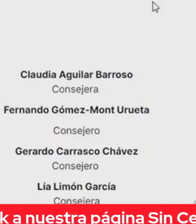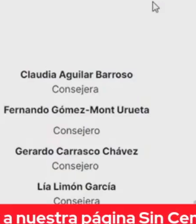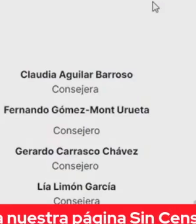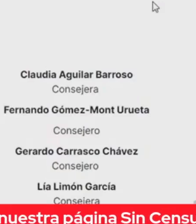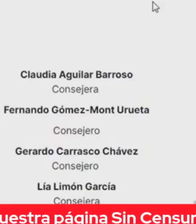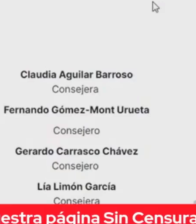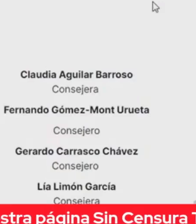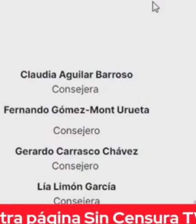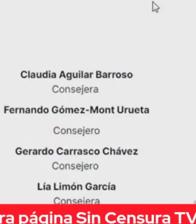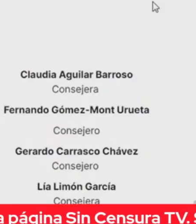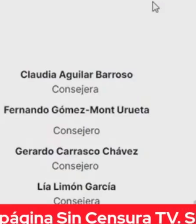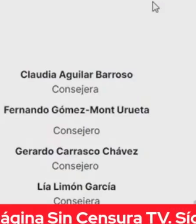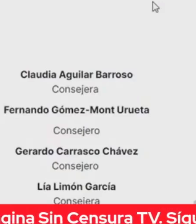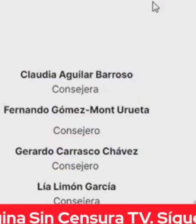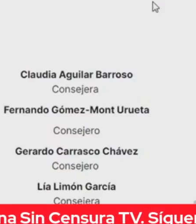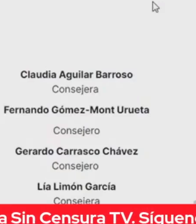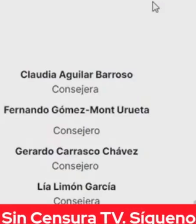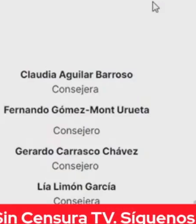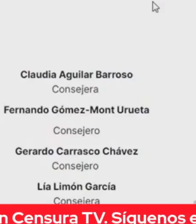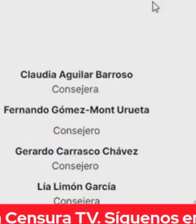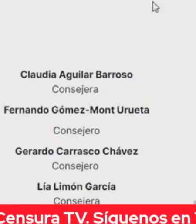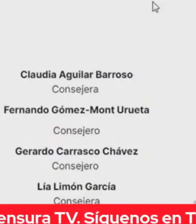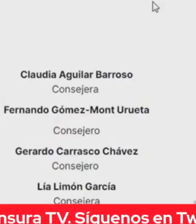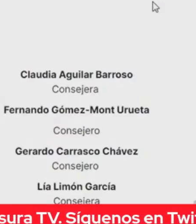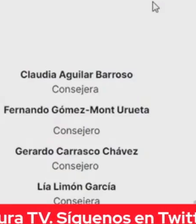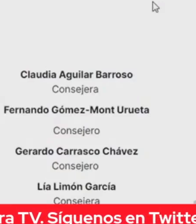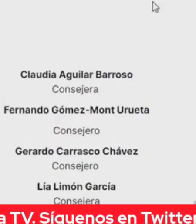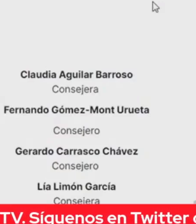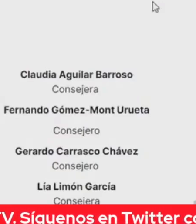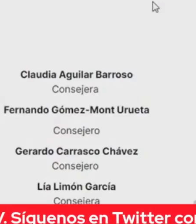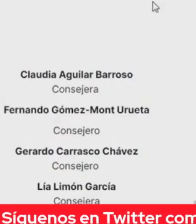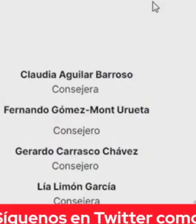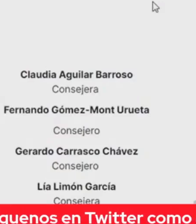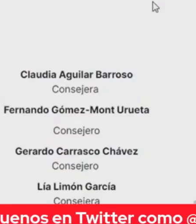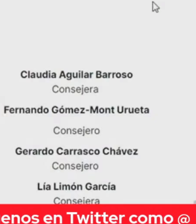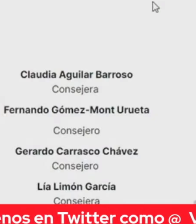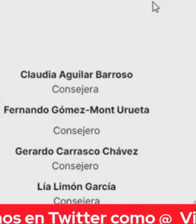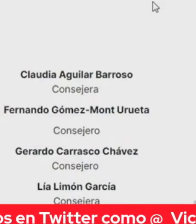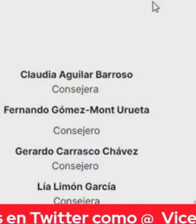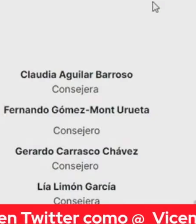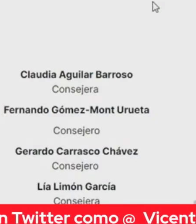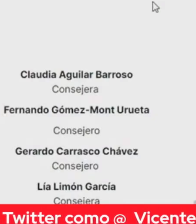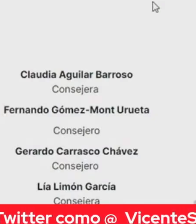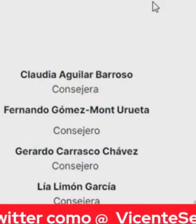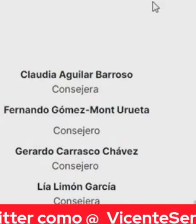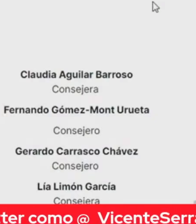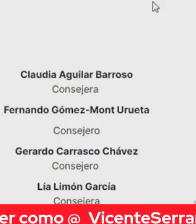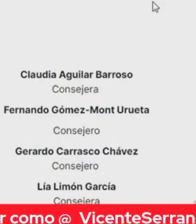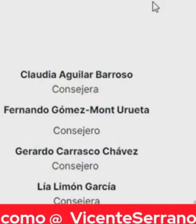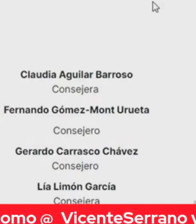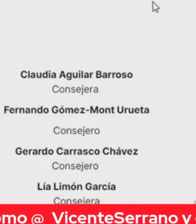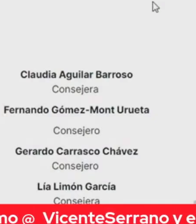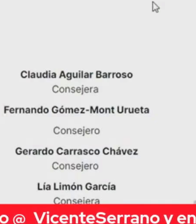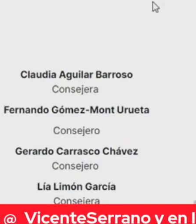en la agencia del gobierno de Estados Unidos,